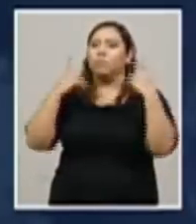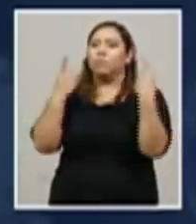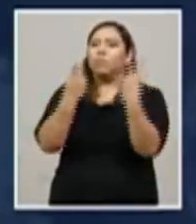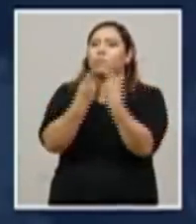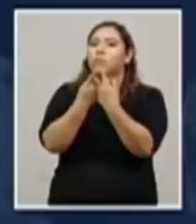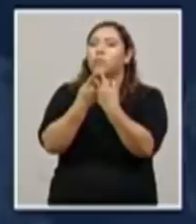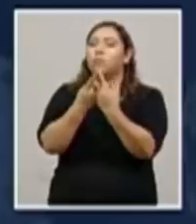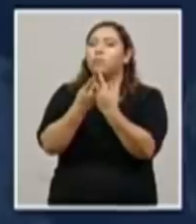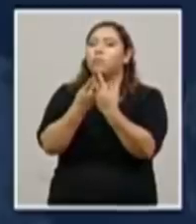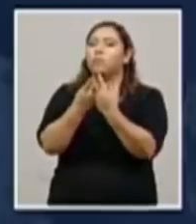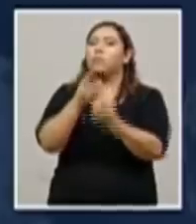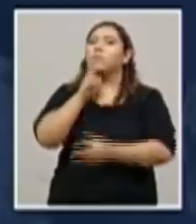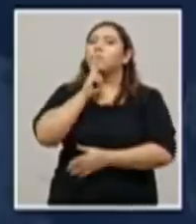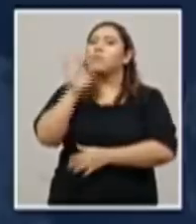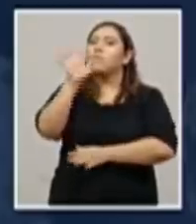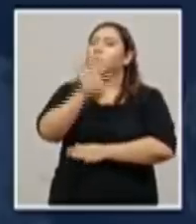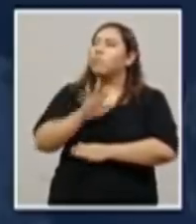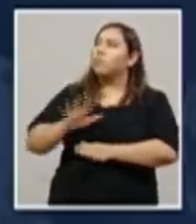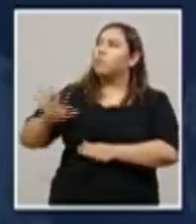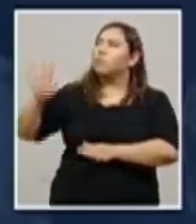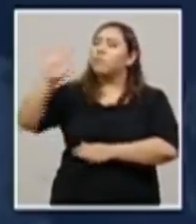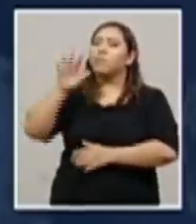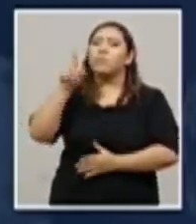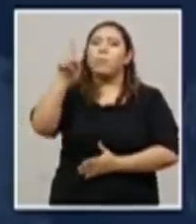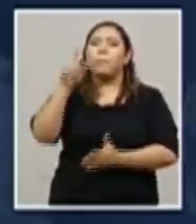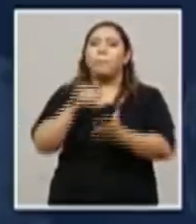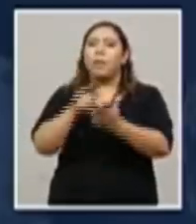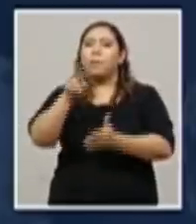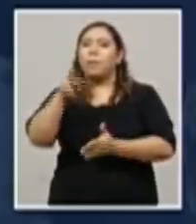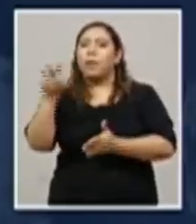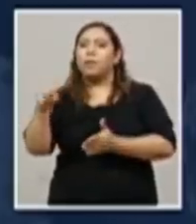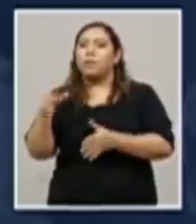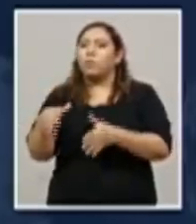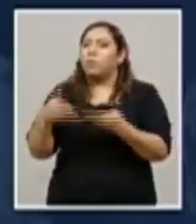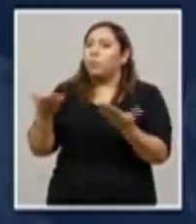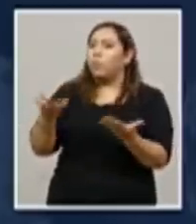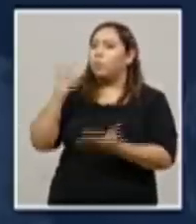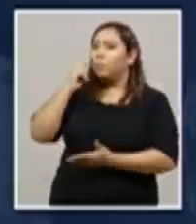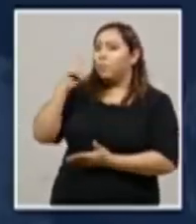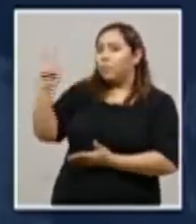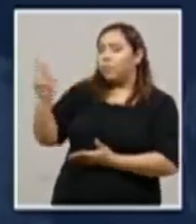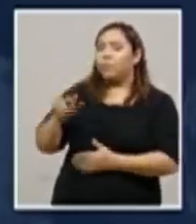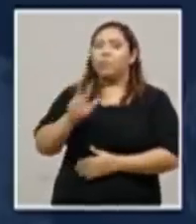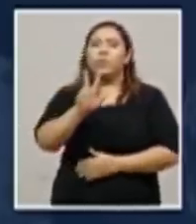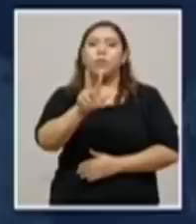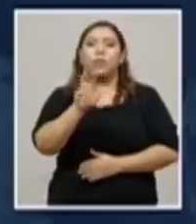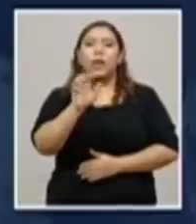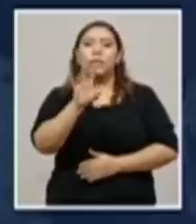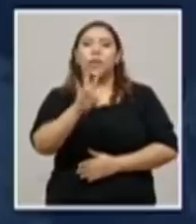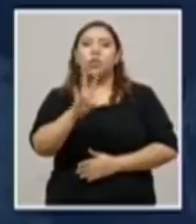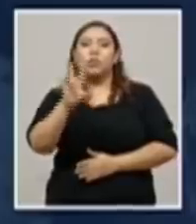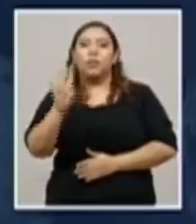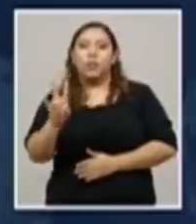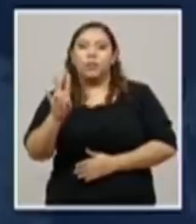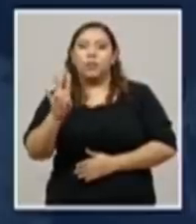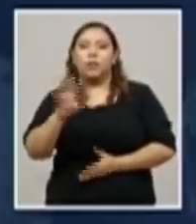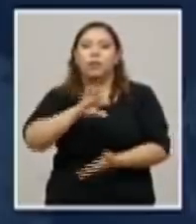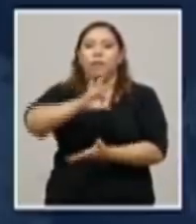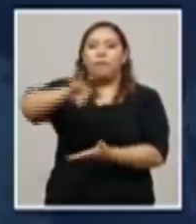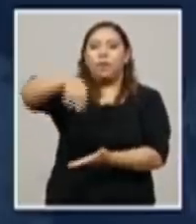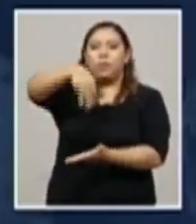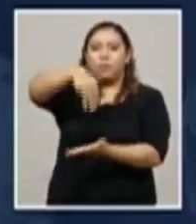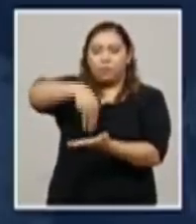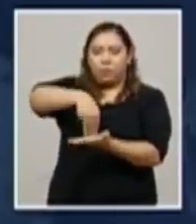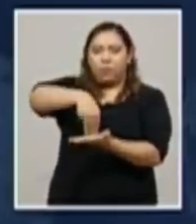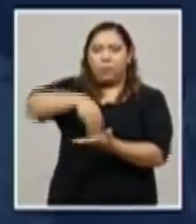a nivel nacional de estos 1,022 casos está de la siguiente manera. 377 en el Departamento de Francisco